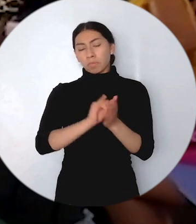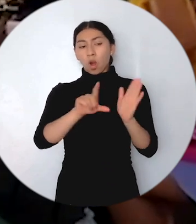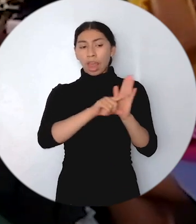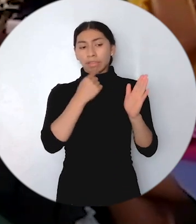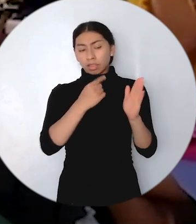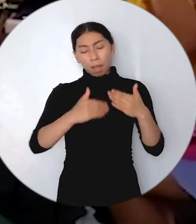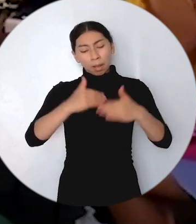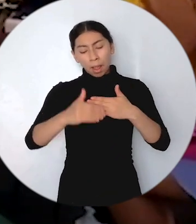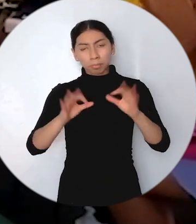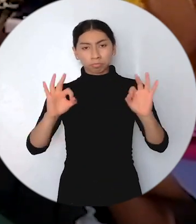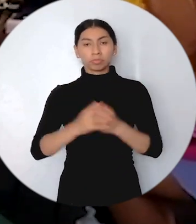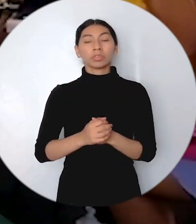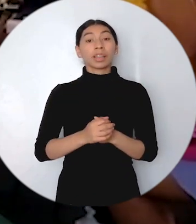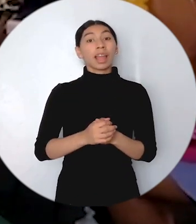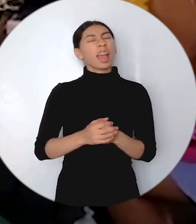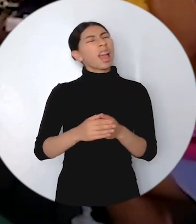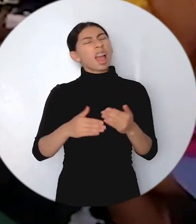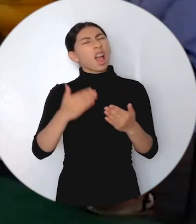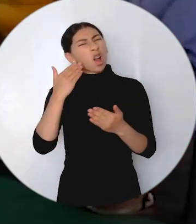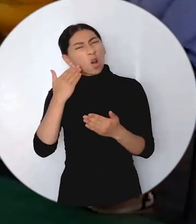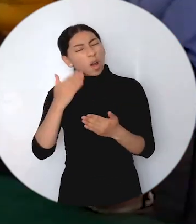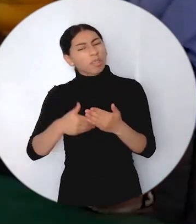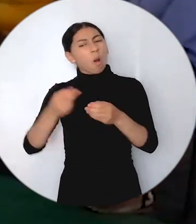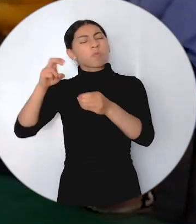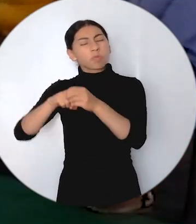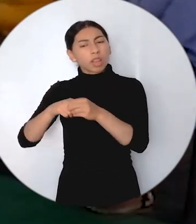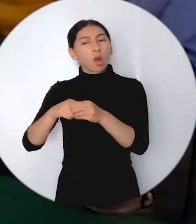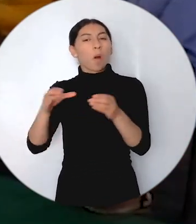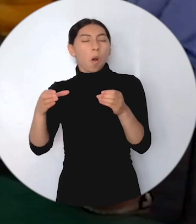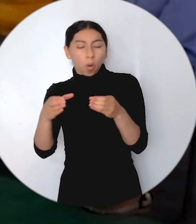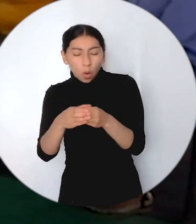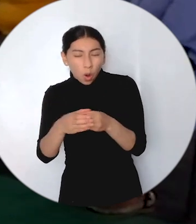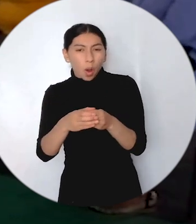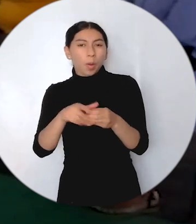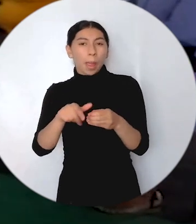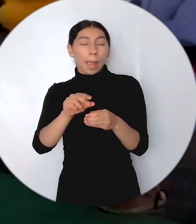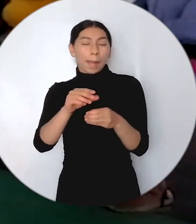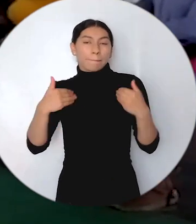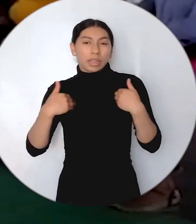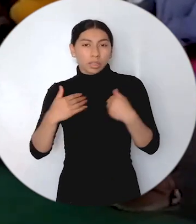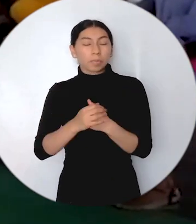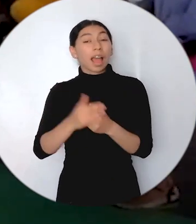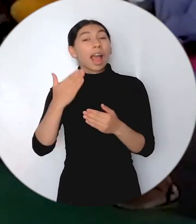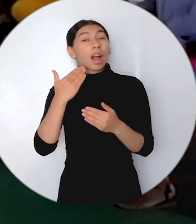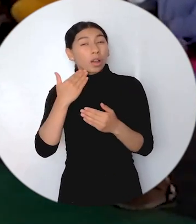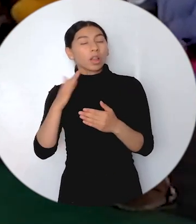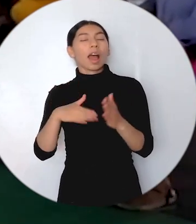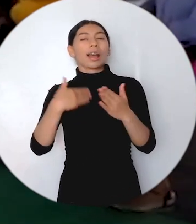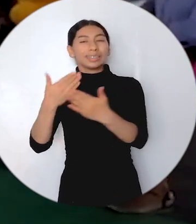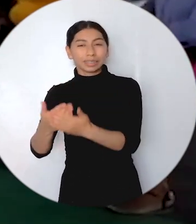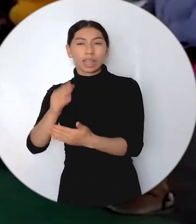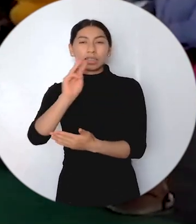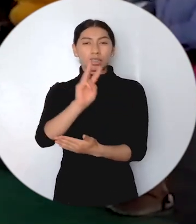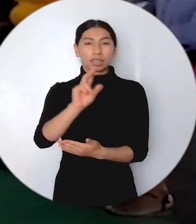legalidad. El plazo máximo de inscripción para las organizaciones de víctimas y organizaciones defensoras de los derechos de las víctimas es hasta